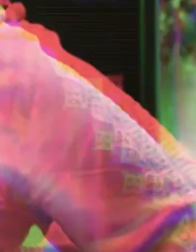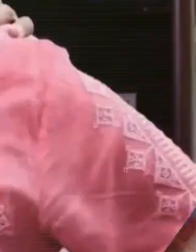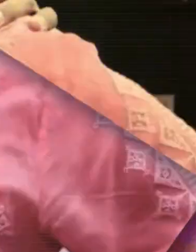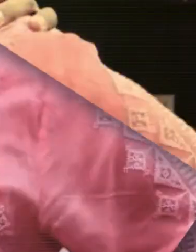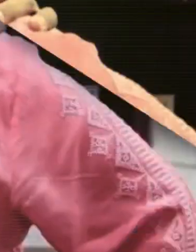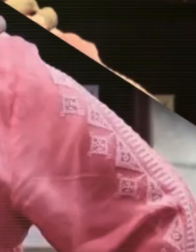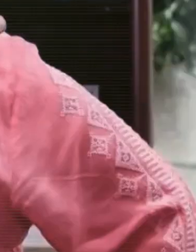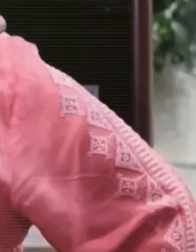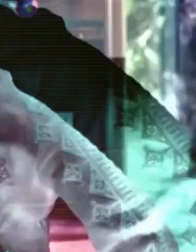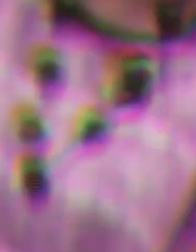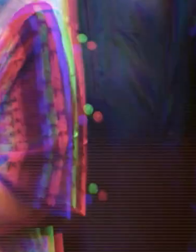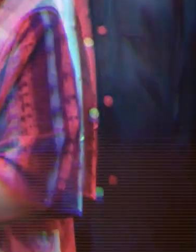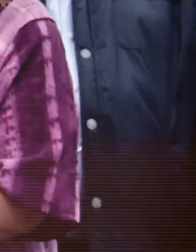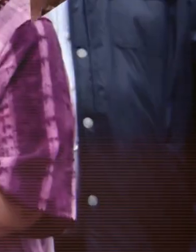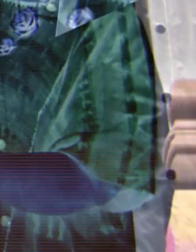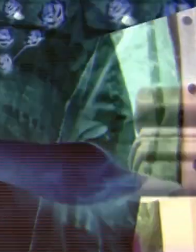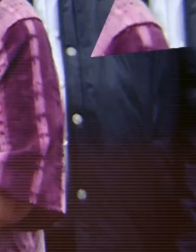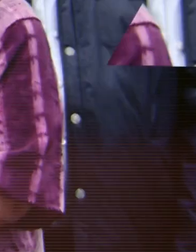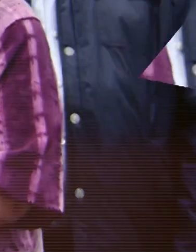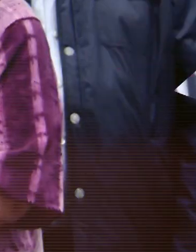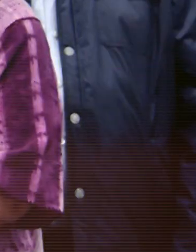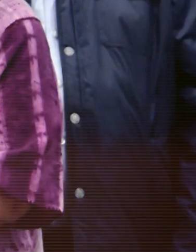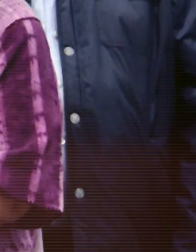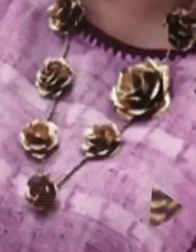Canal 14